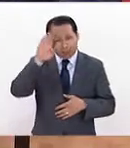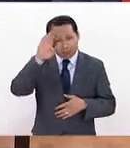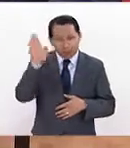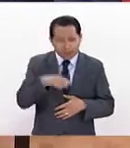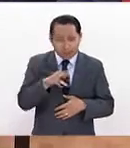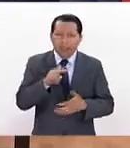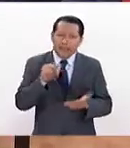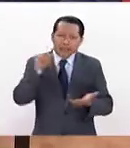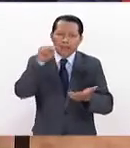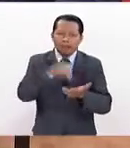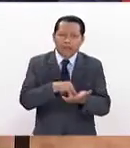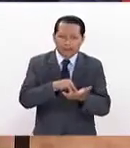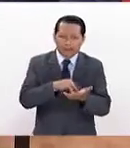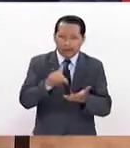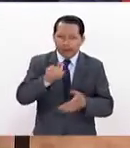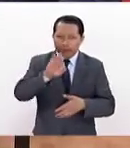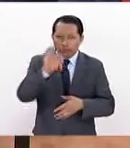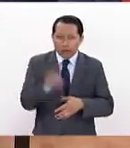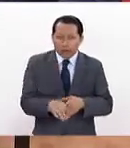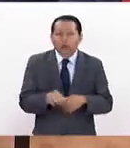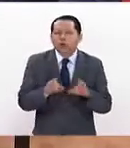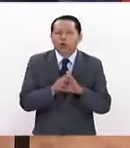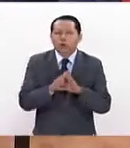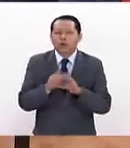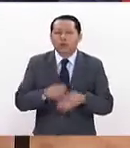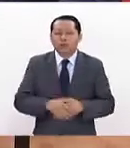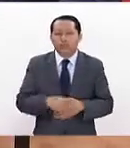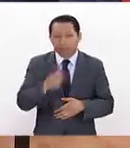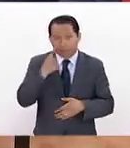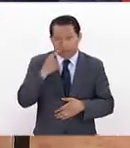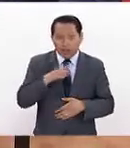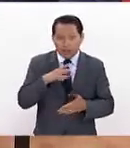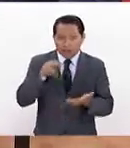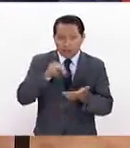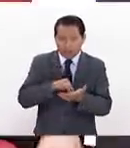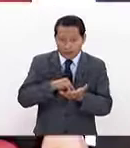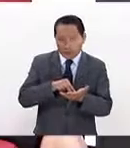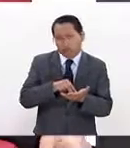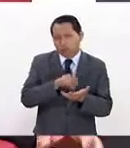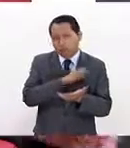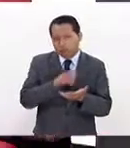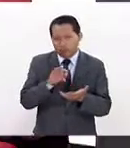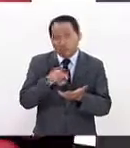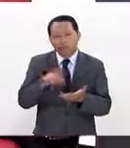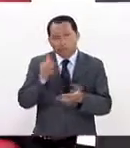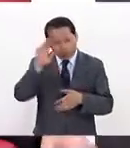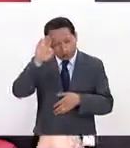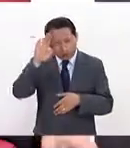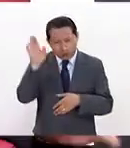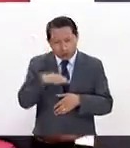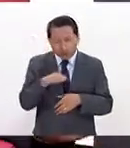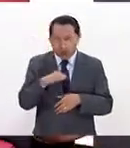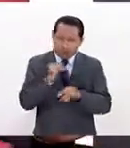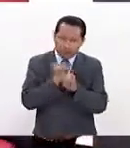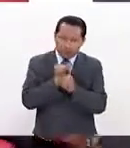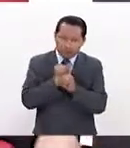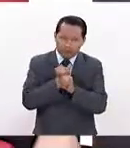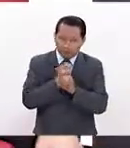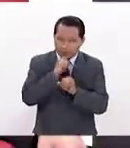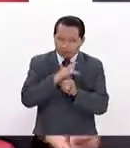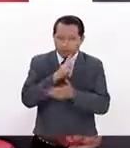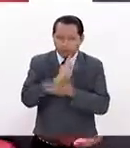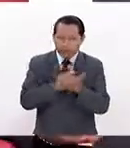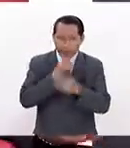presencial? Mira, tenemos la modalidad presencial, pero también tenemos maestrías totalmente en línea. Dentro de los